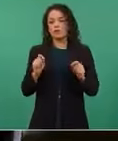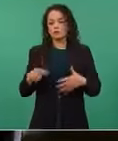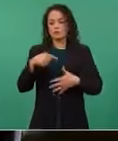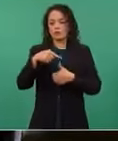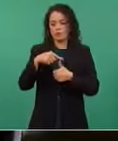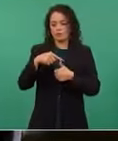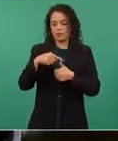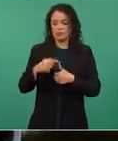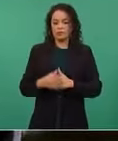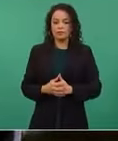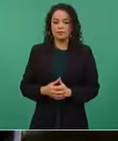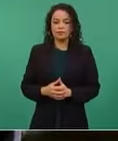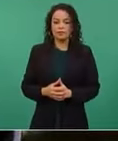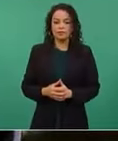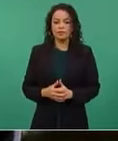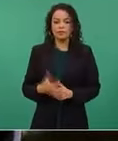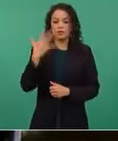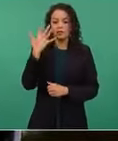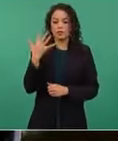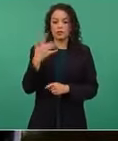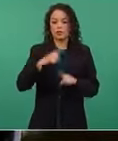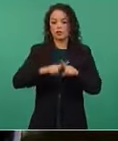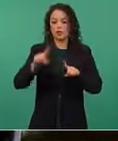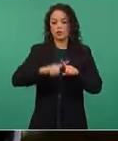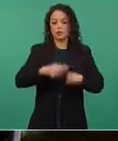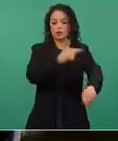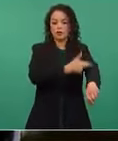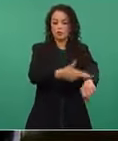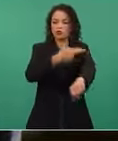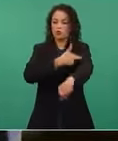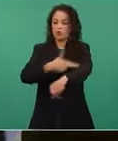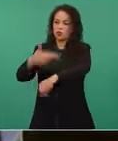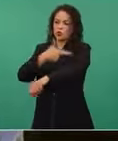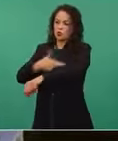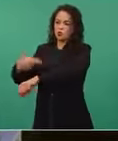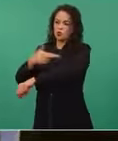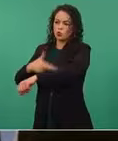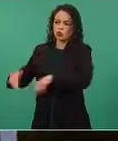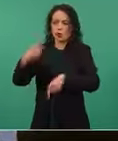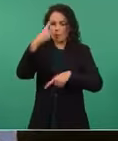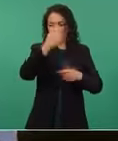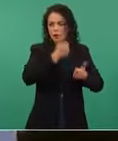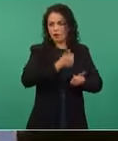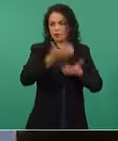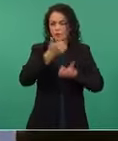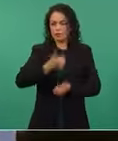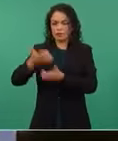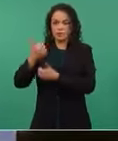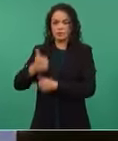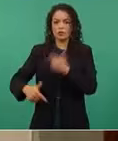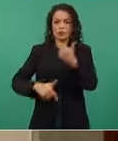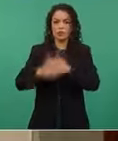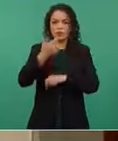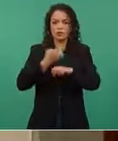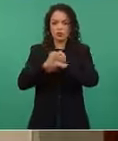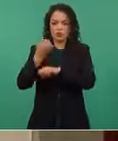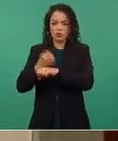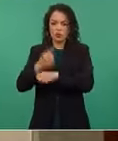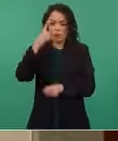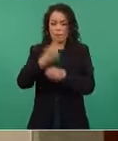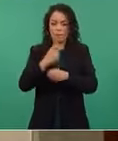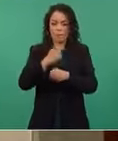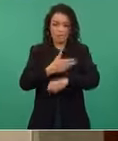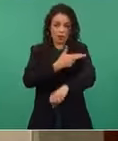Y se organizaron cinco rutas para atender a 12 entidades. En la ruta número uno